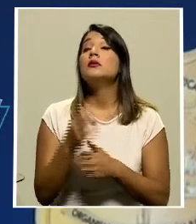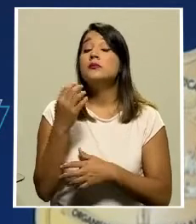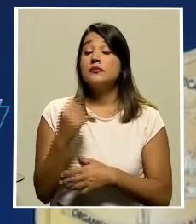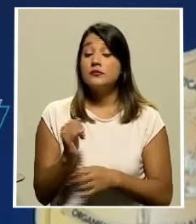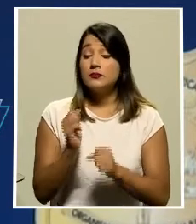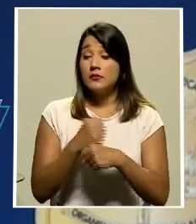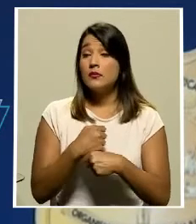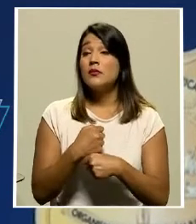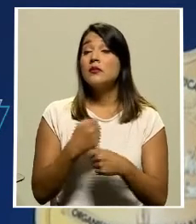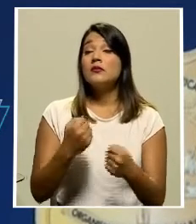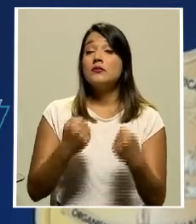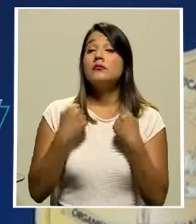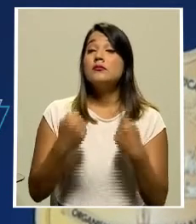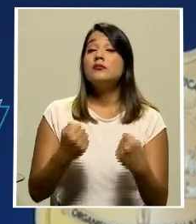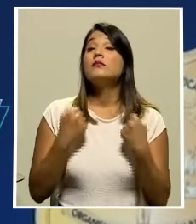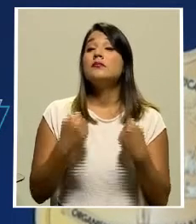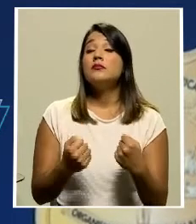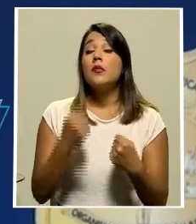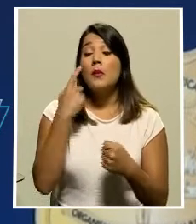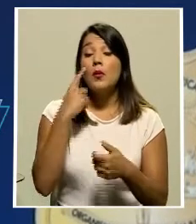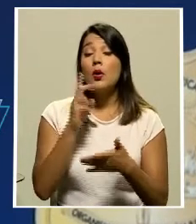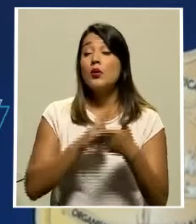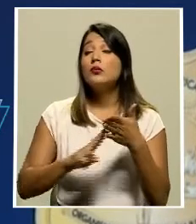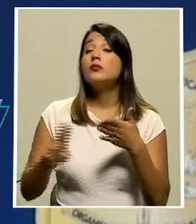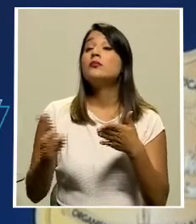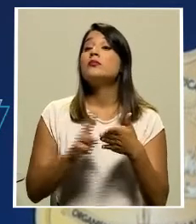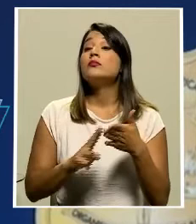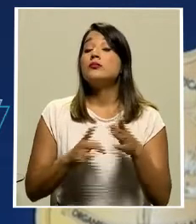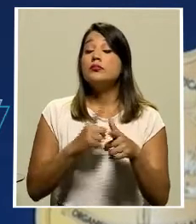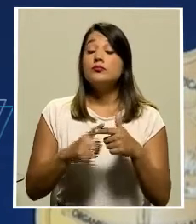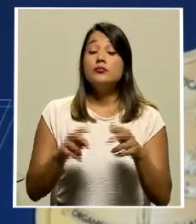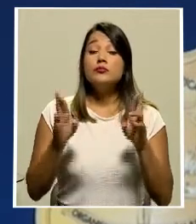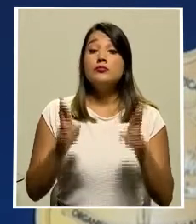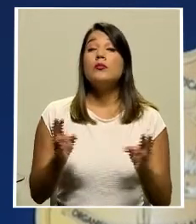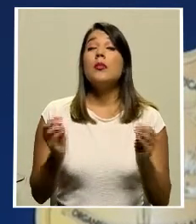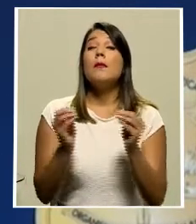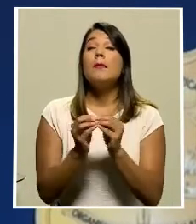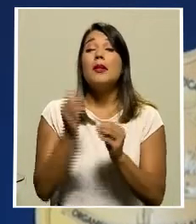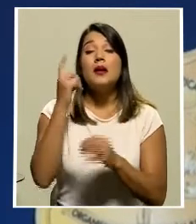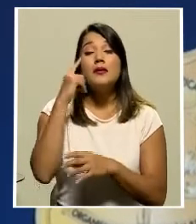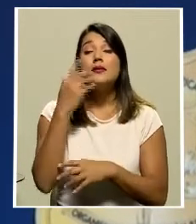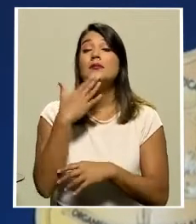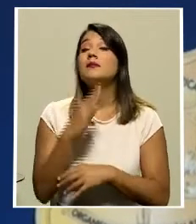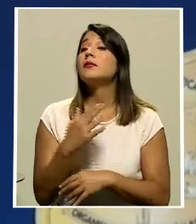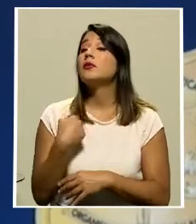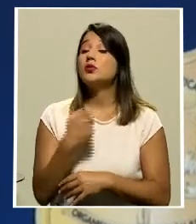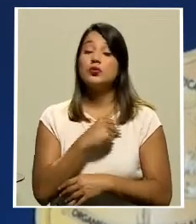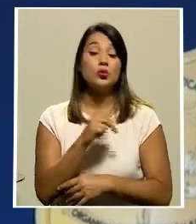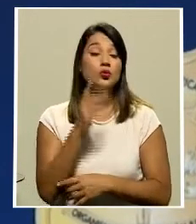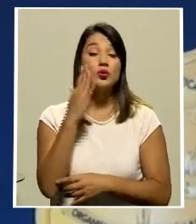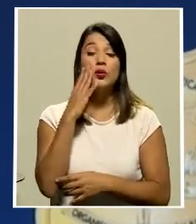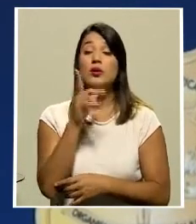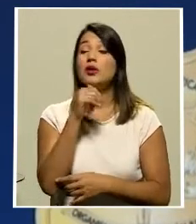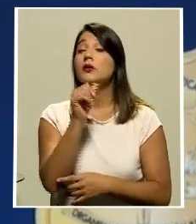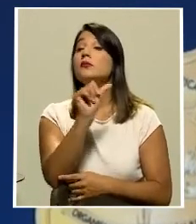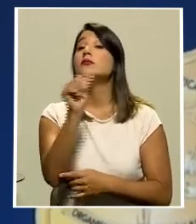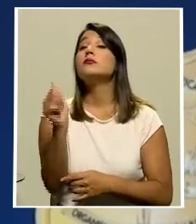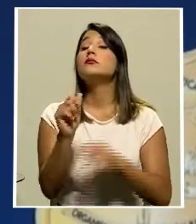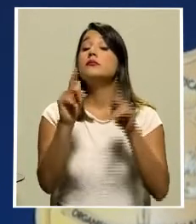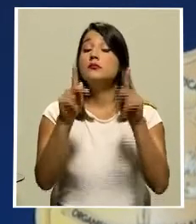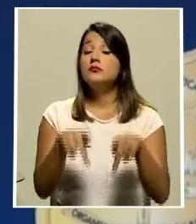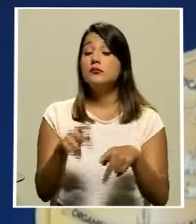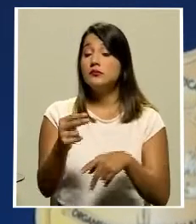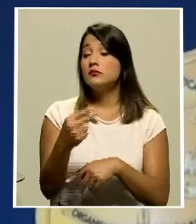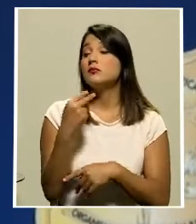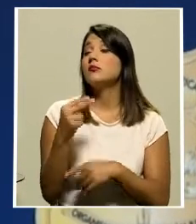o venden sus artículos por internet que sean un poquito más maliciosas porque no sabemos quién es la otra persona que está del otro